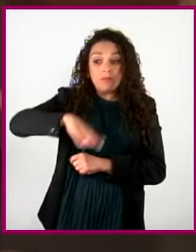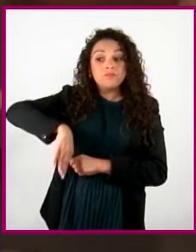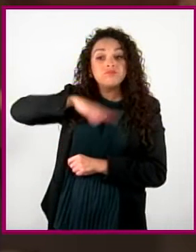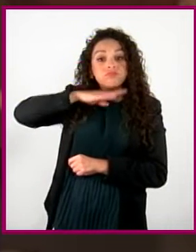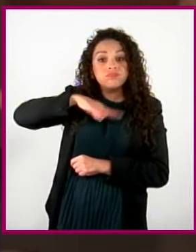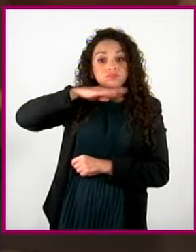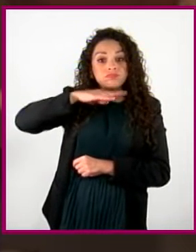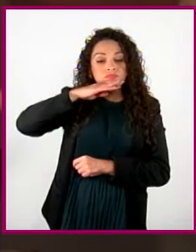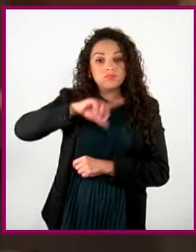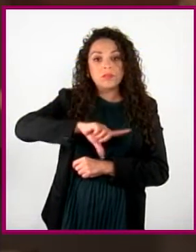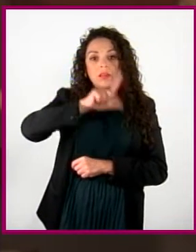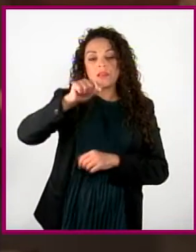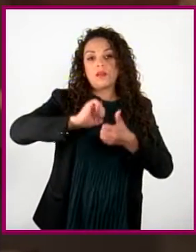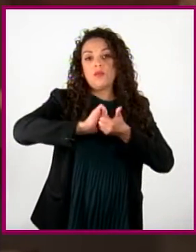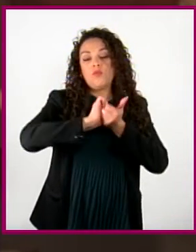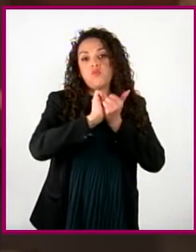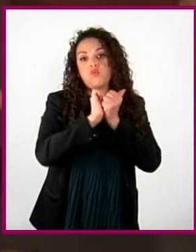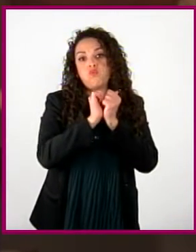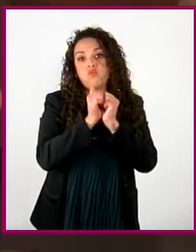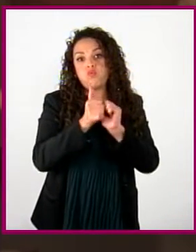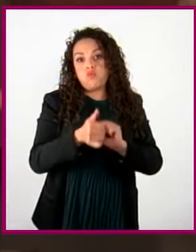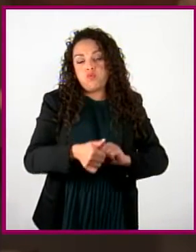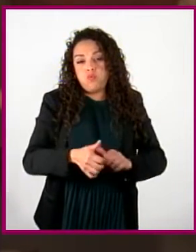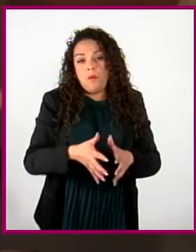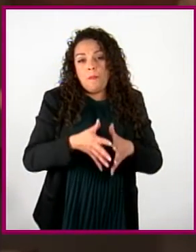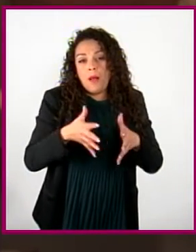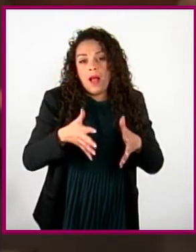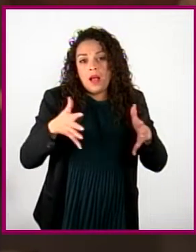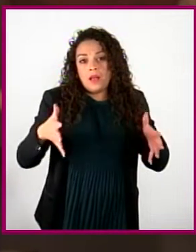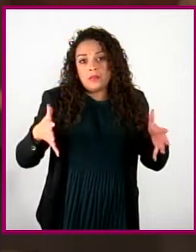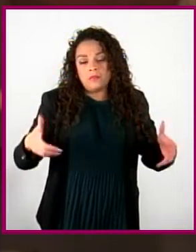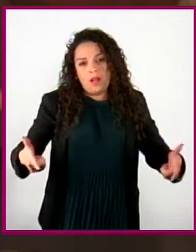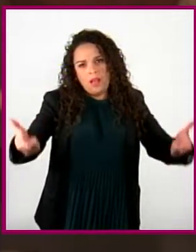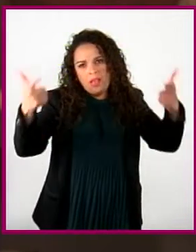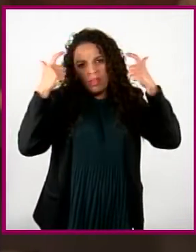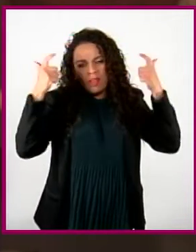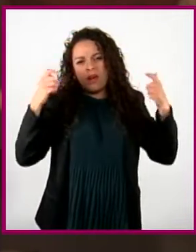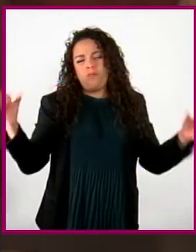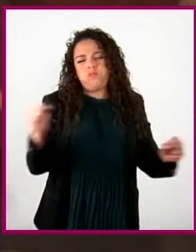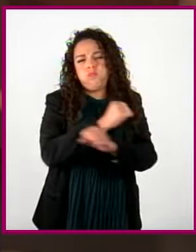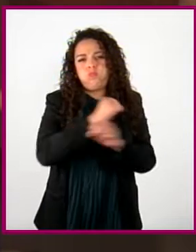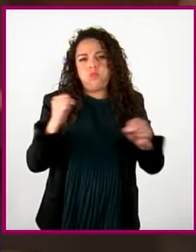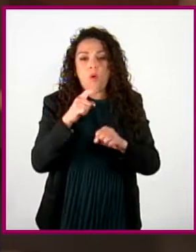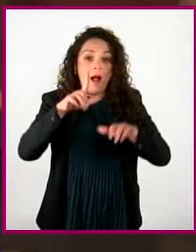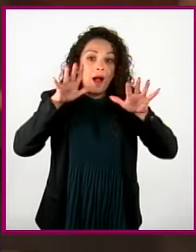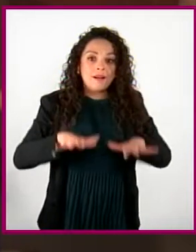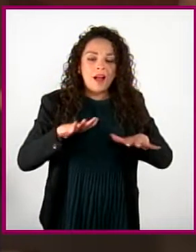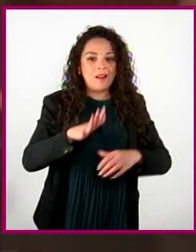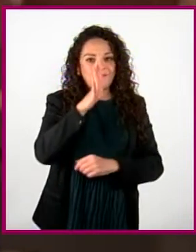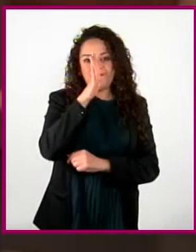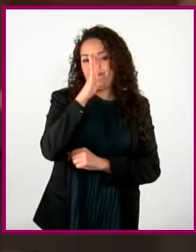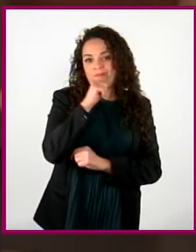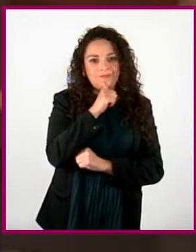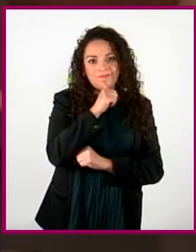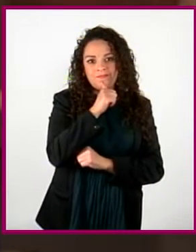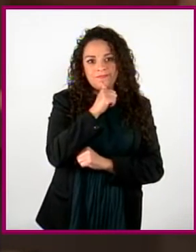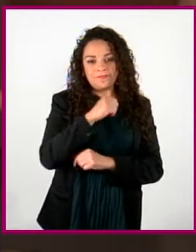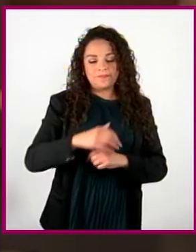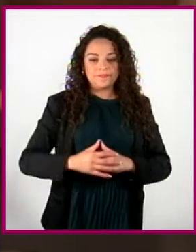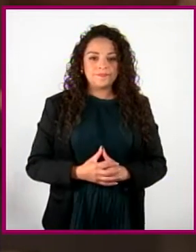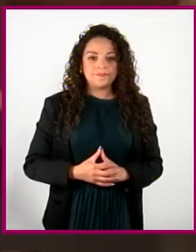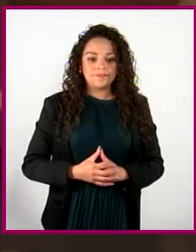Cuando esto sucede, ya no podemos expresarla con calma y sale todo disparado como hipopótamo en tobogán.